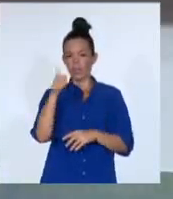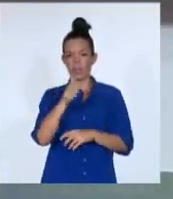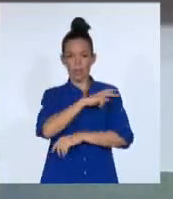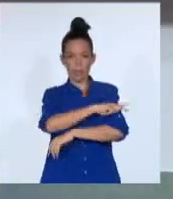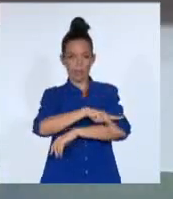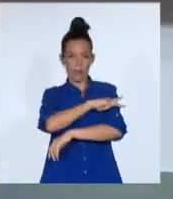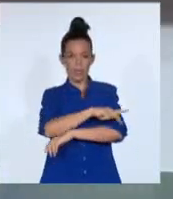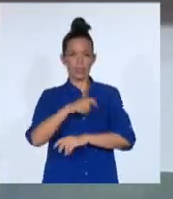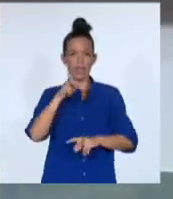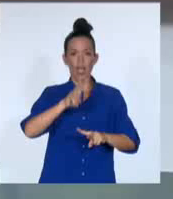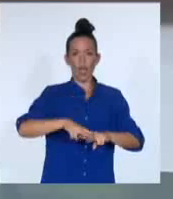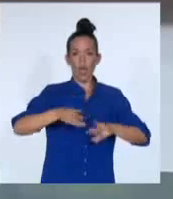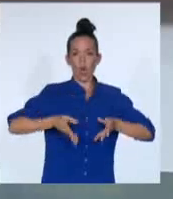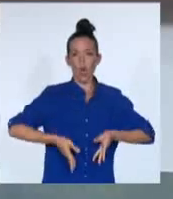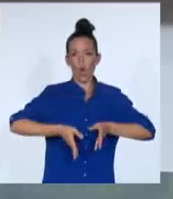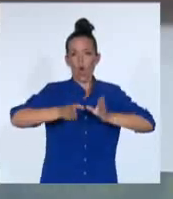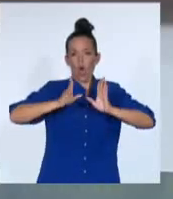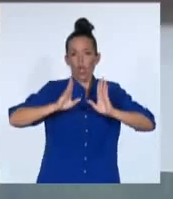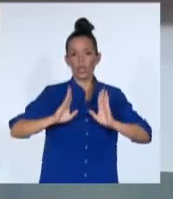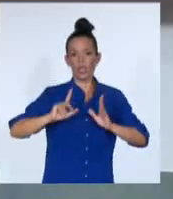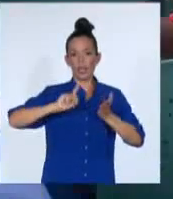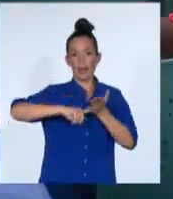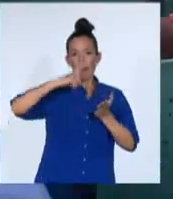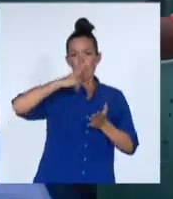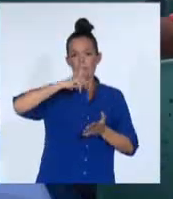en el Hotel Paz a Caballo hasta el domingo 17.